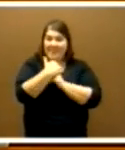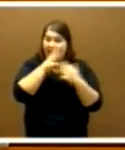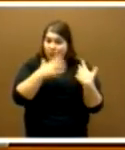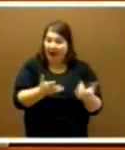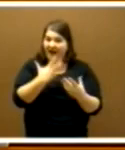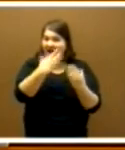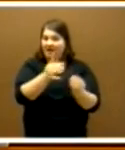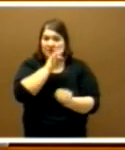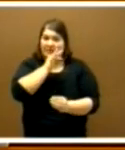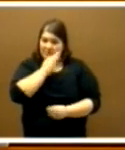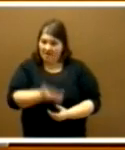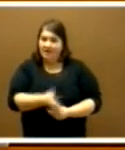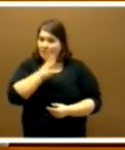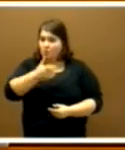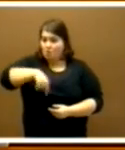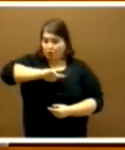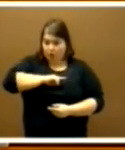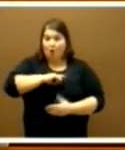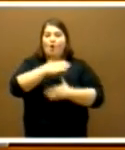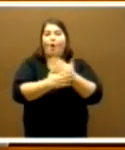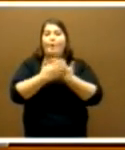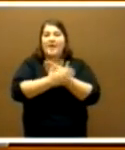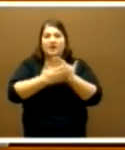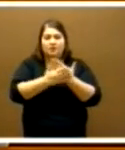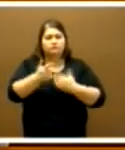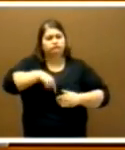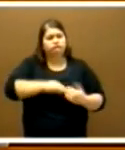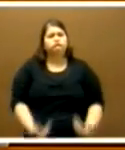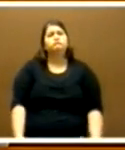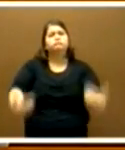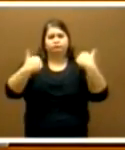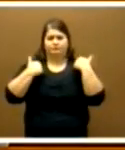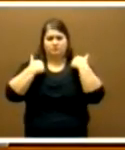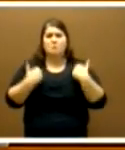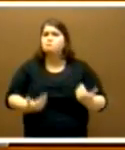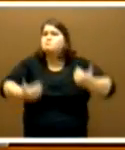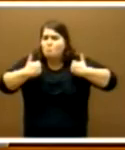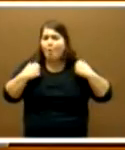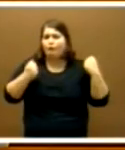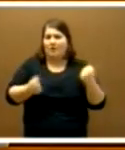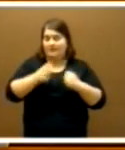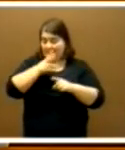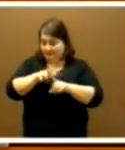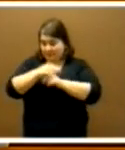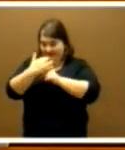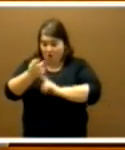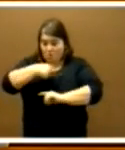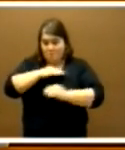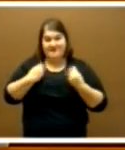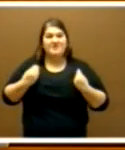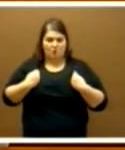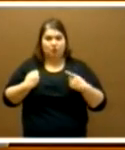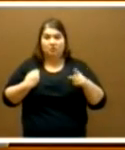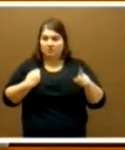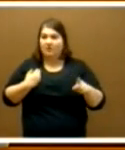viviendo. Que nosotros, desde luego, como Gobierno, hemos asumido la responsabilidad con mayúsculas de asumir la situación en la que vivimos. Y apela usted